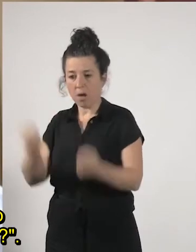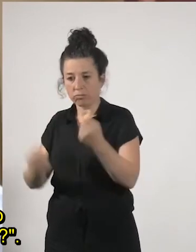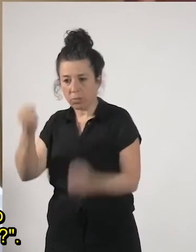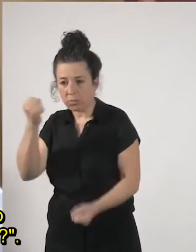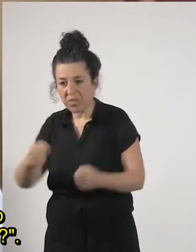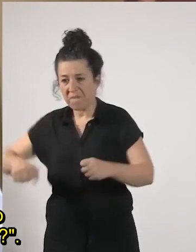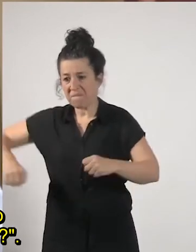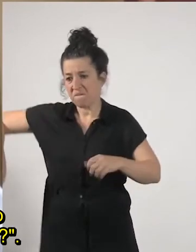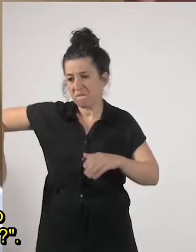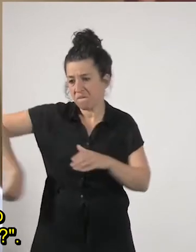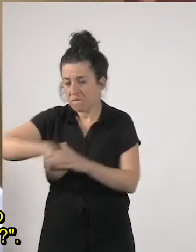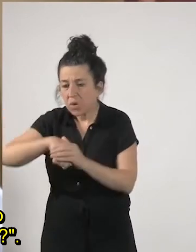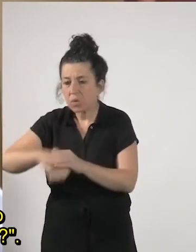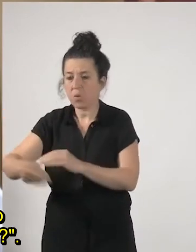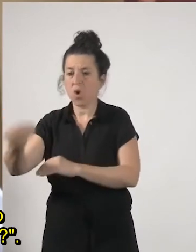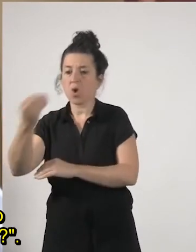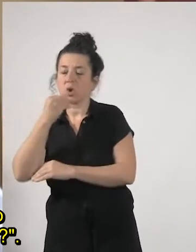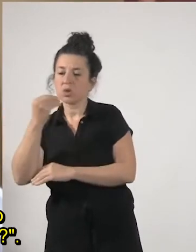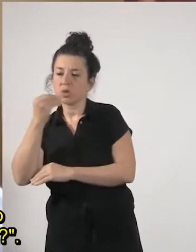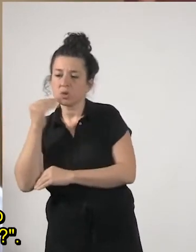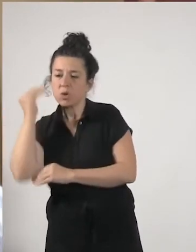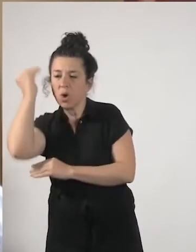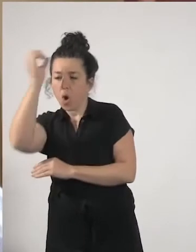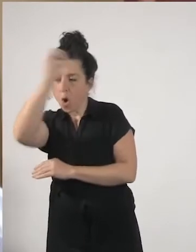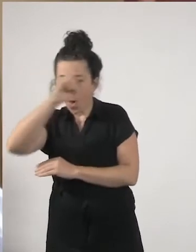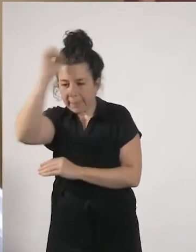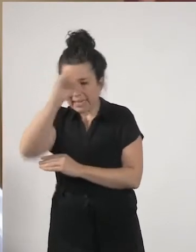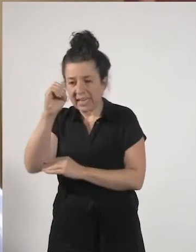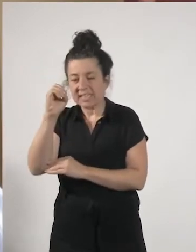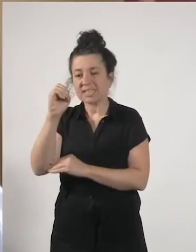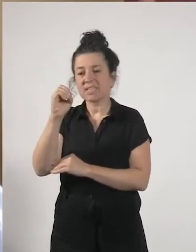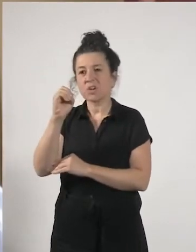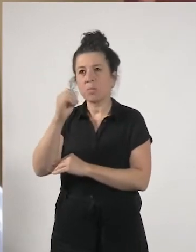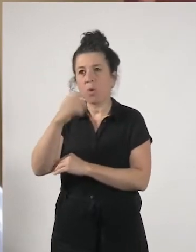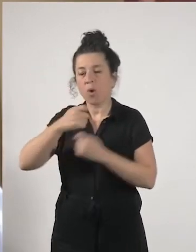se está poniendo en el centro la vida o los mercados creo que esa